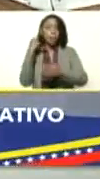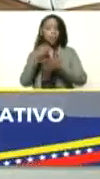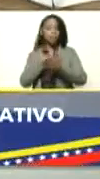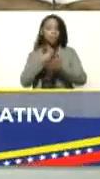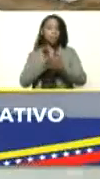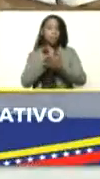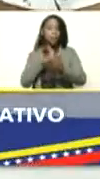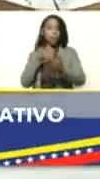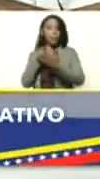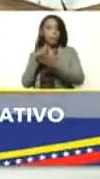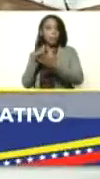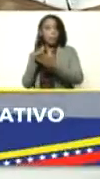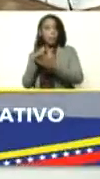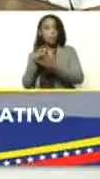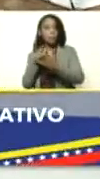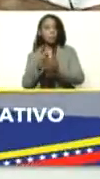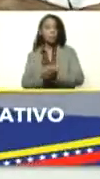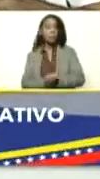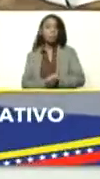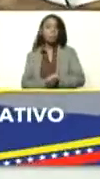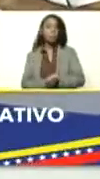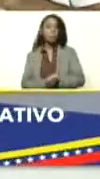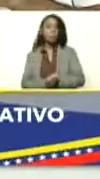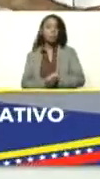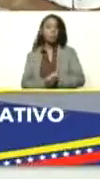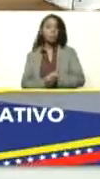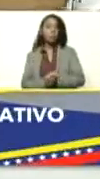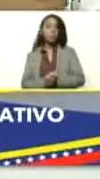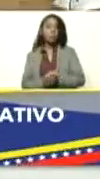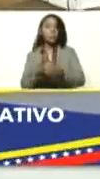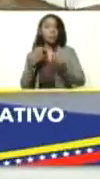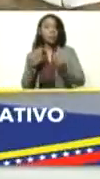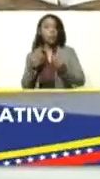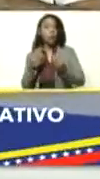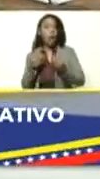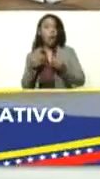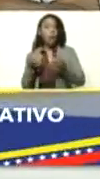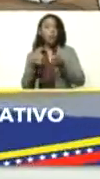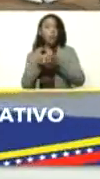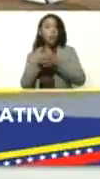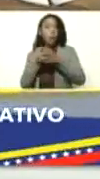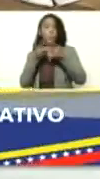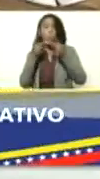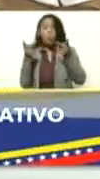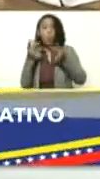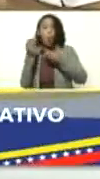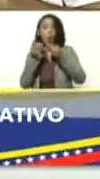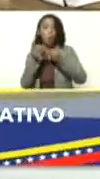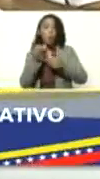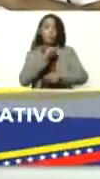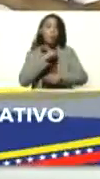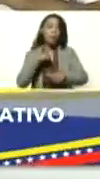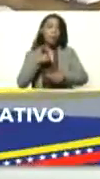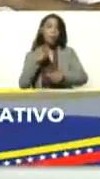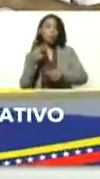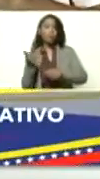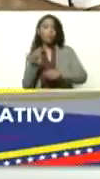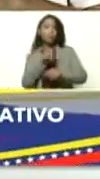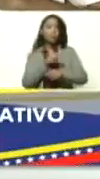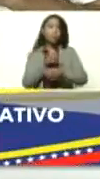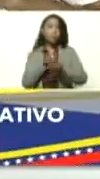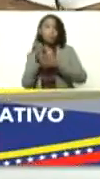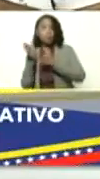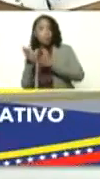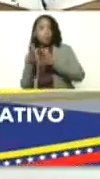amalgamando tanto al sector público como el sector privado para que de manera